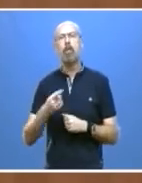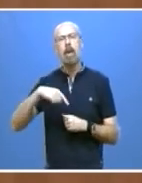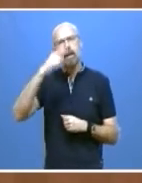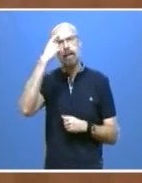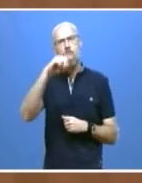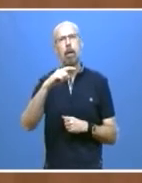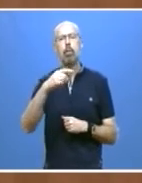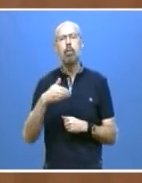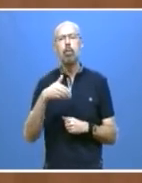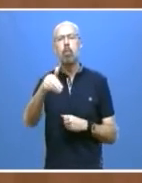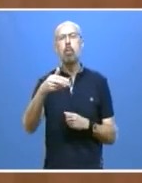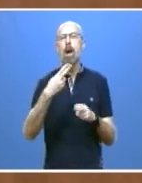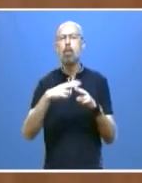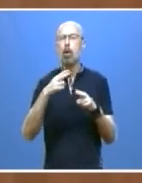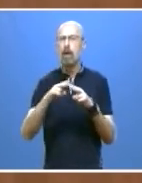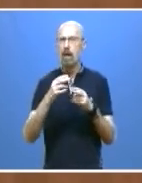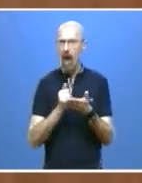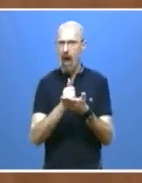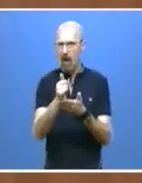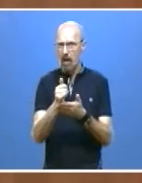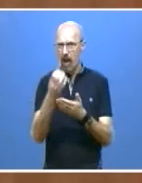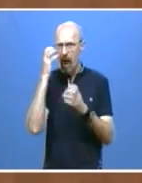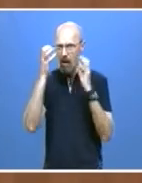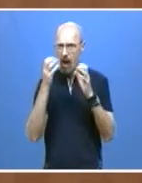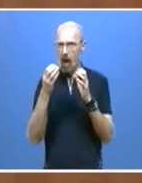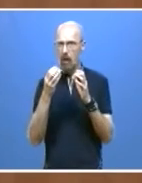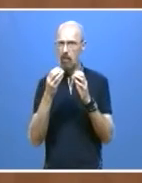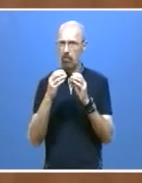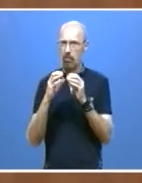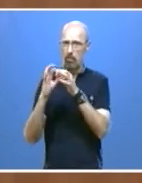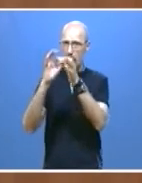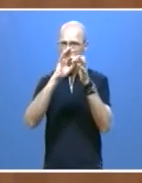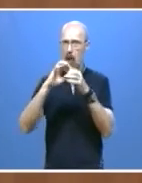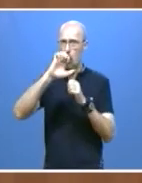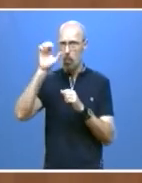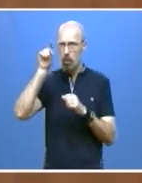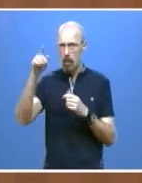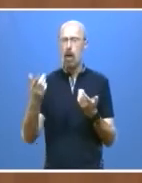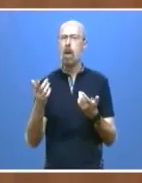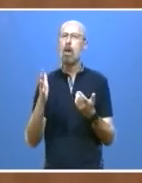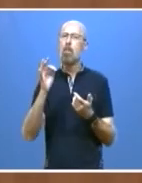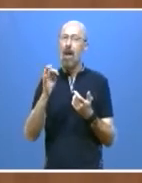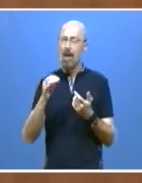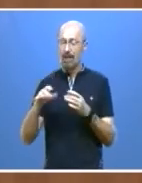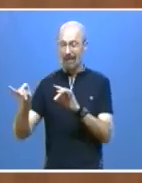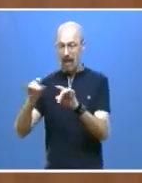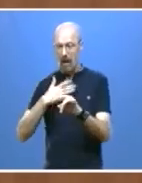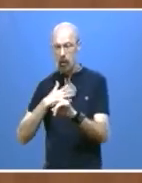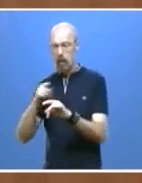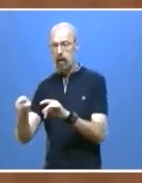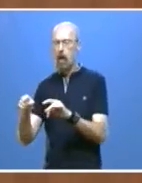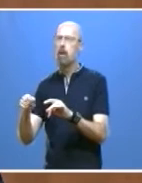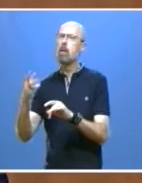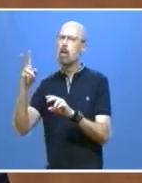futura política agraria común, que con nuestro campo, nos jugamos el todo por el todo.